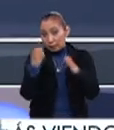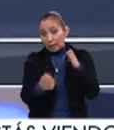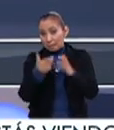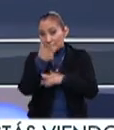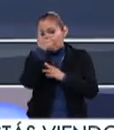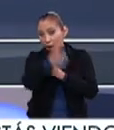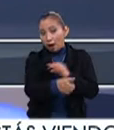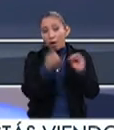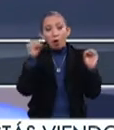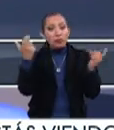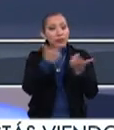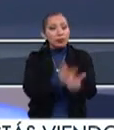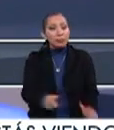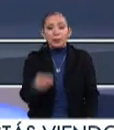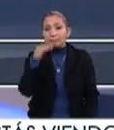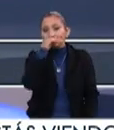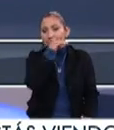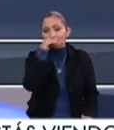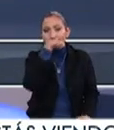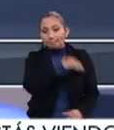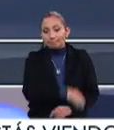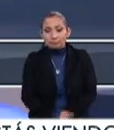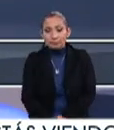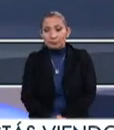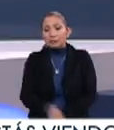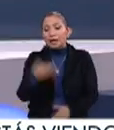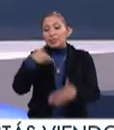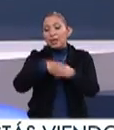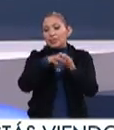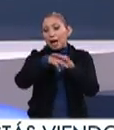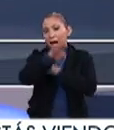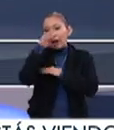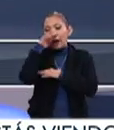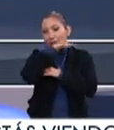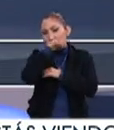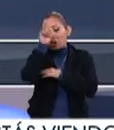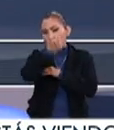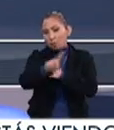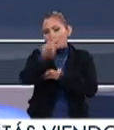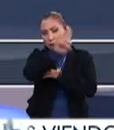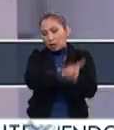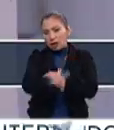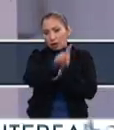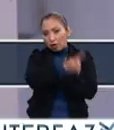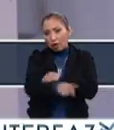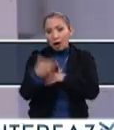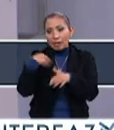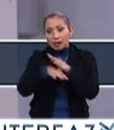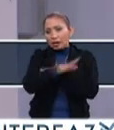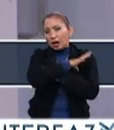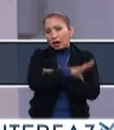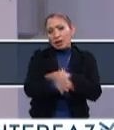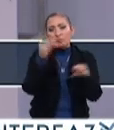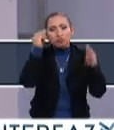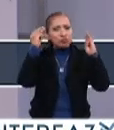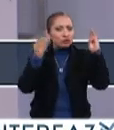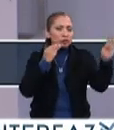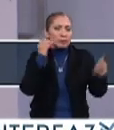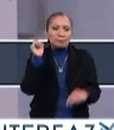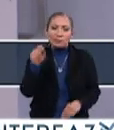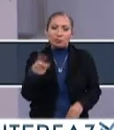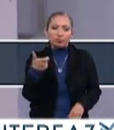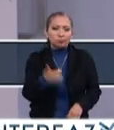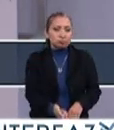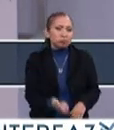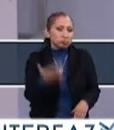paga o se puede entrar gratuito? La entrada es gratuita el domingo y la entrada general al museo es la de